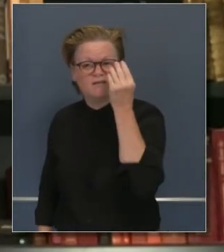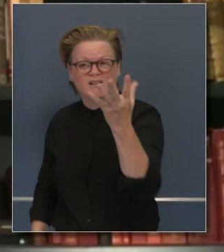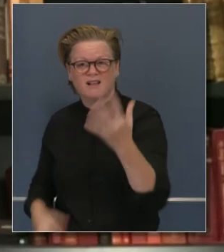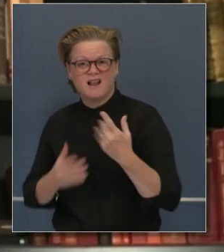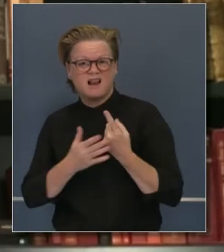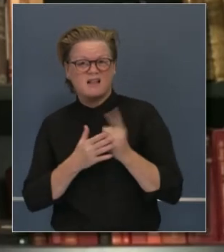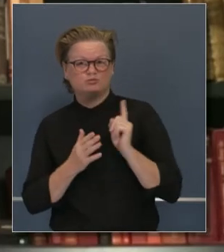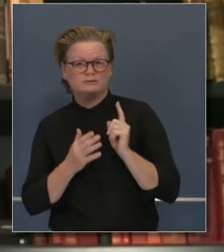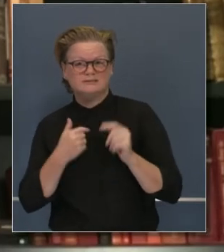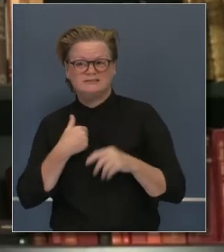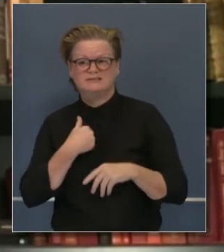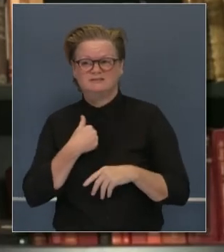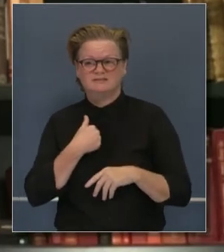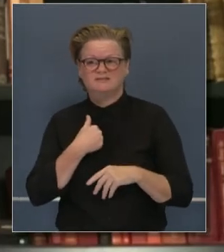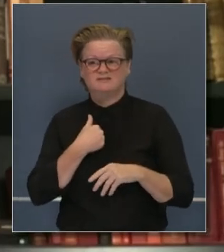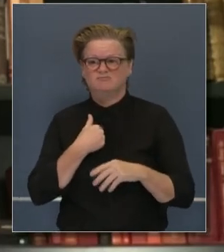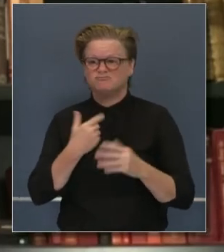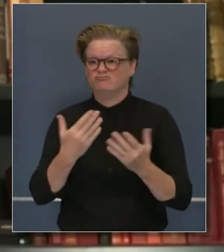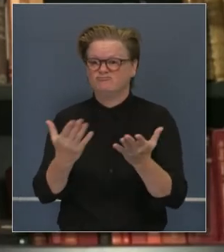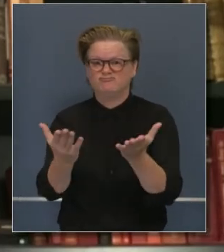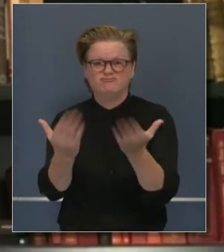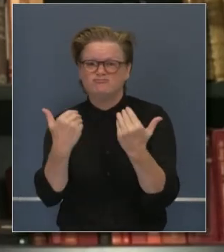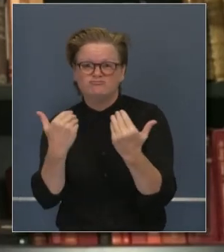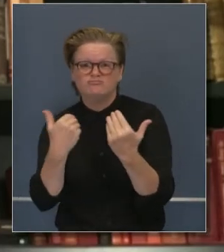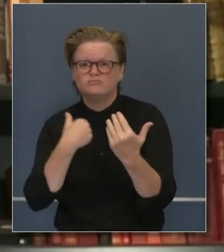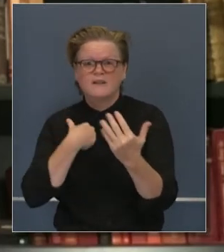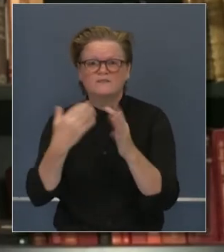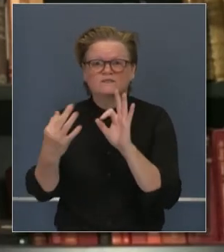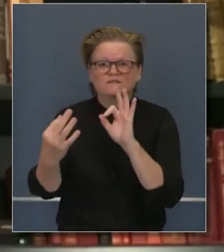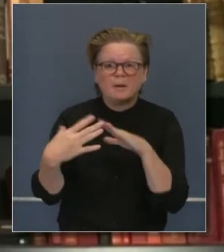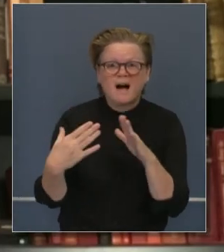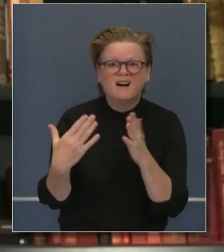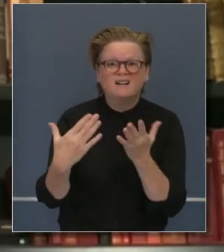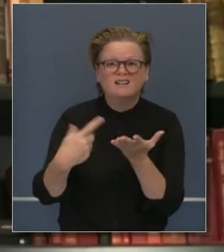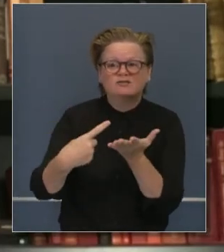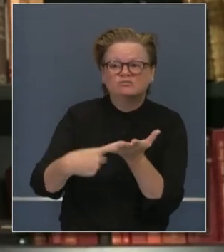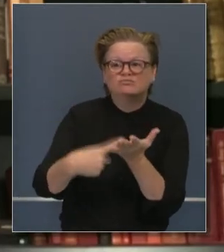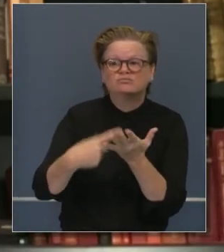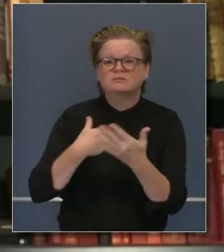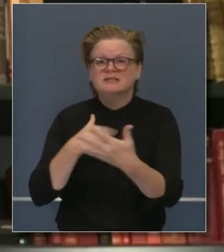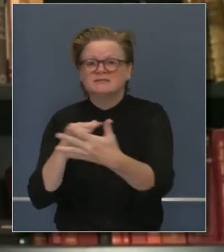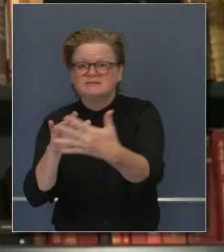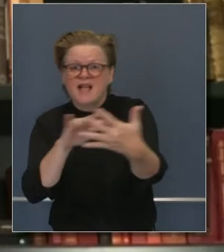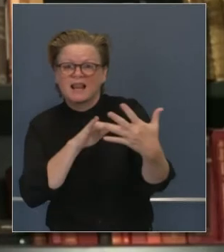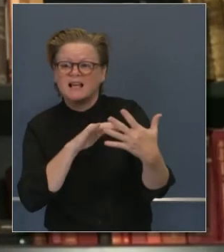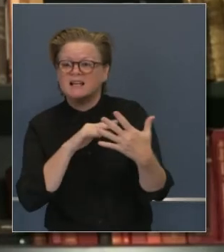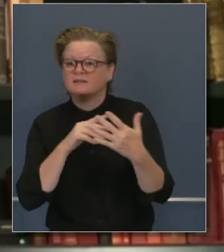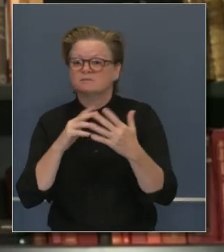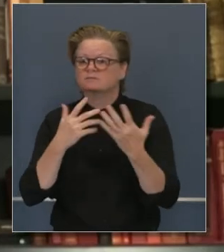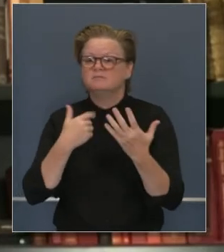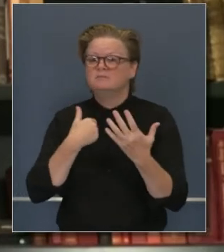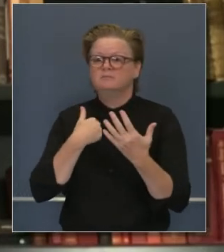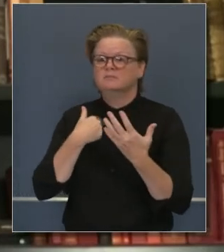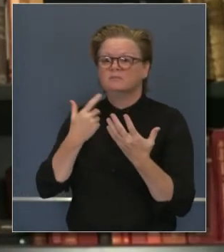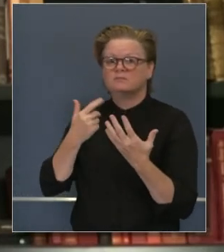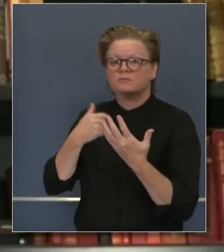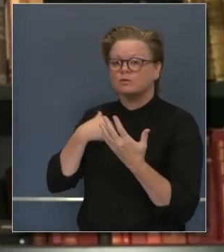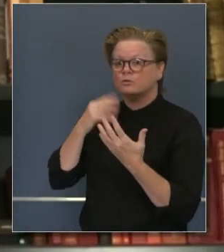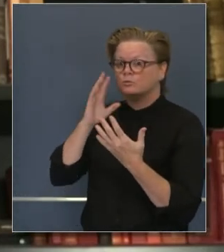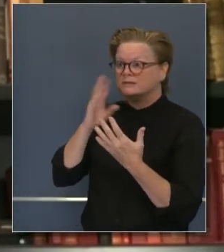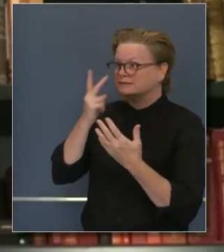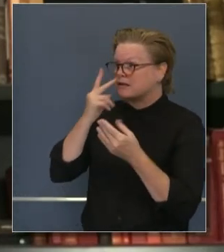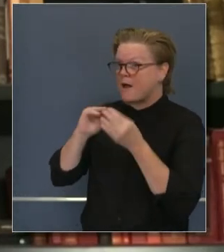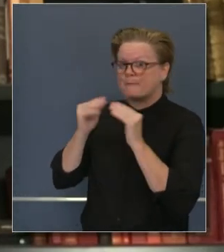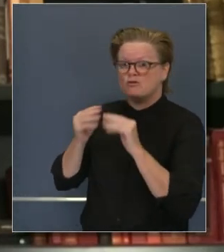estaba titubeando yo sobre la apertura en base a los estudios realizados. Tengo el